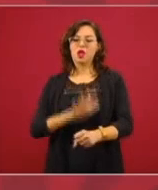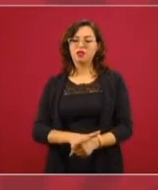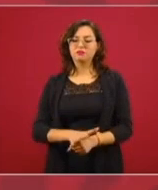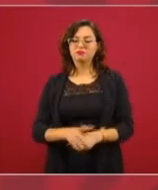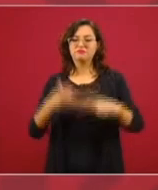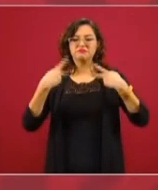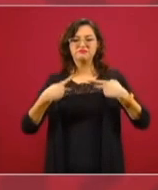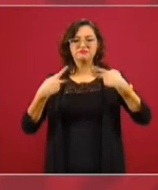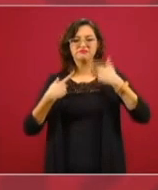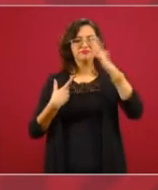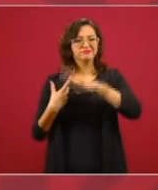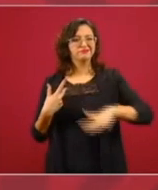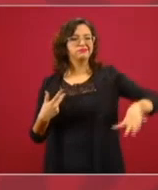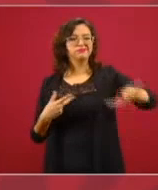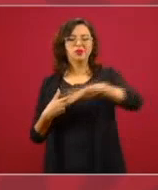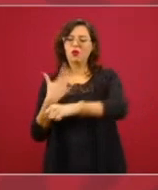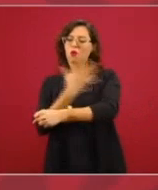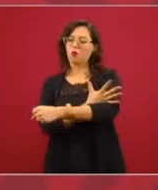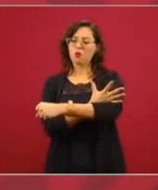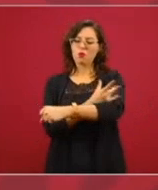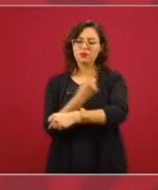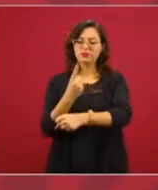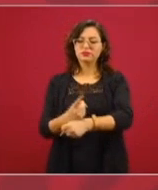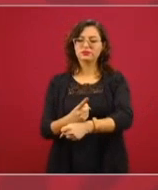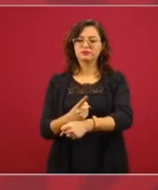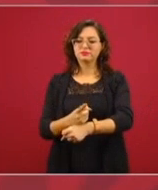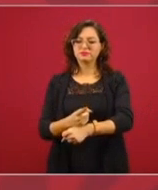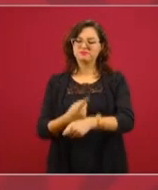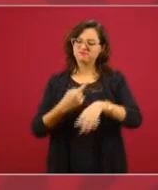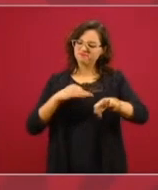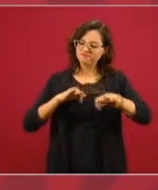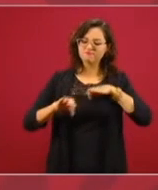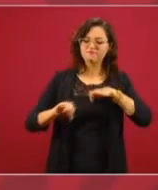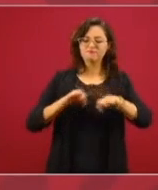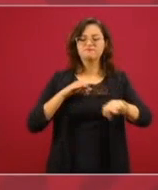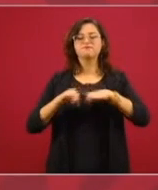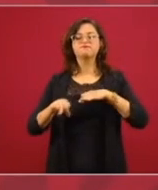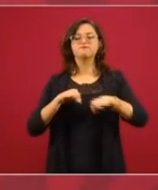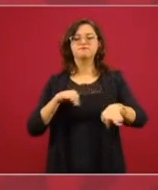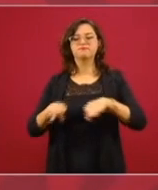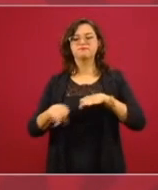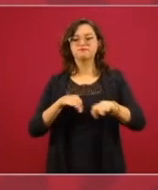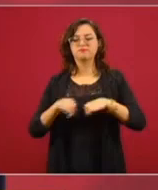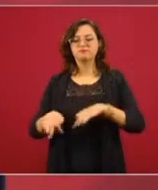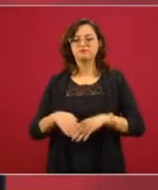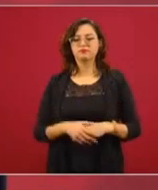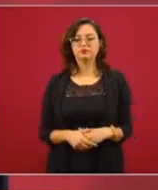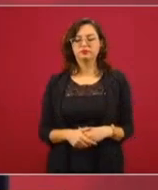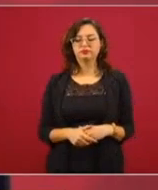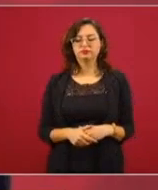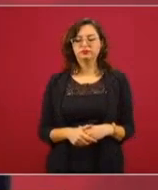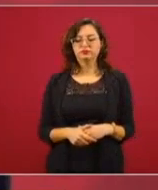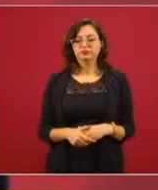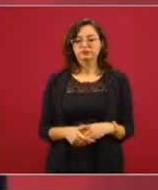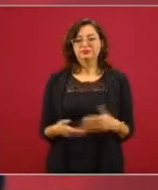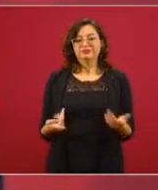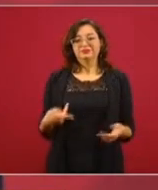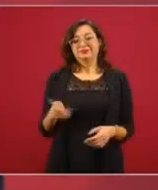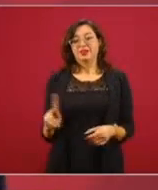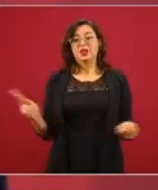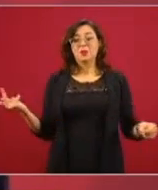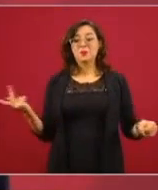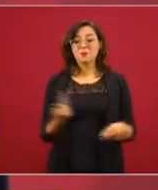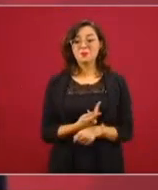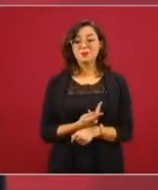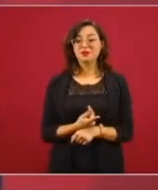pueblo es honesto, es trabajador, más que en los últimos tiempos,